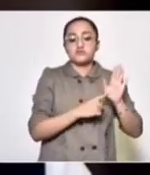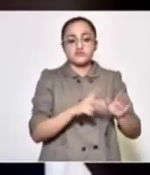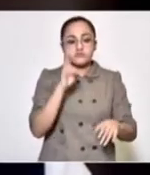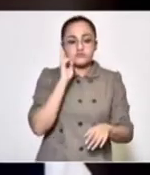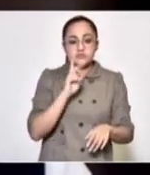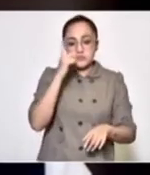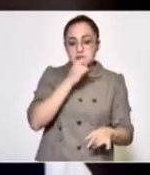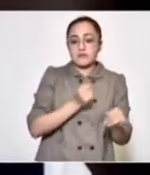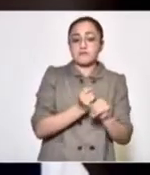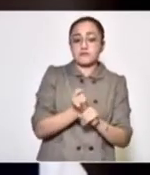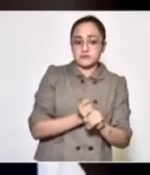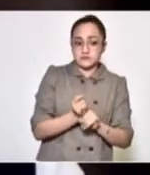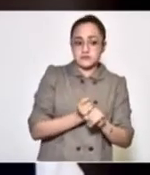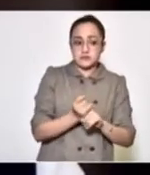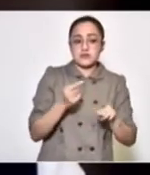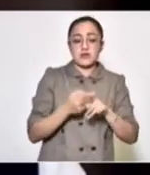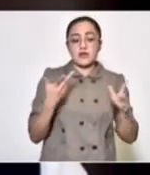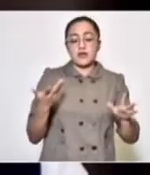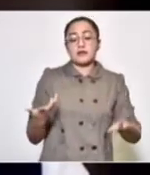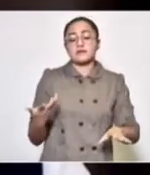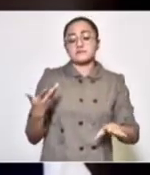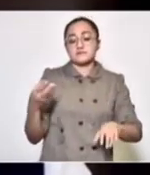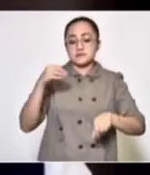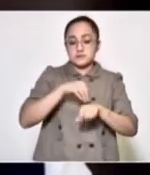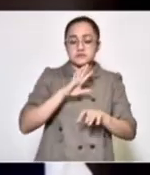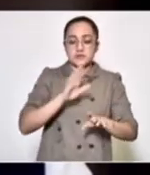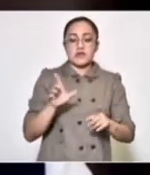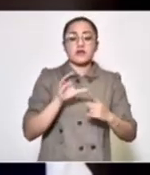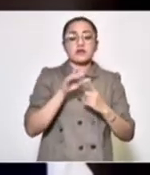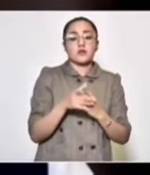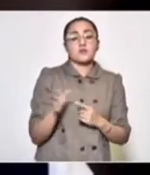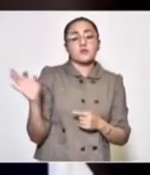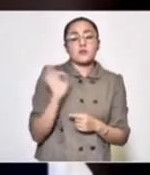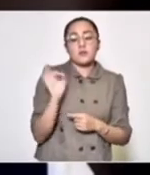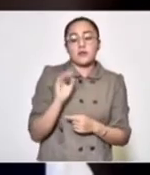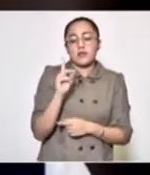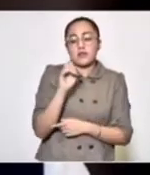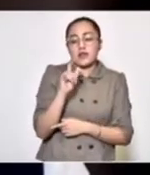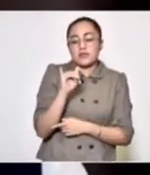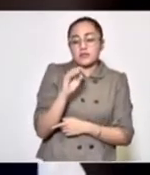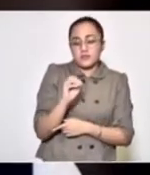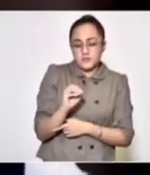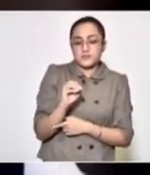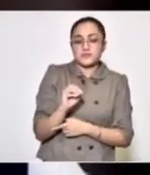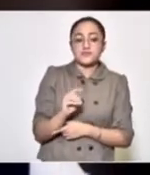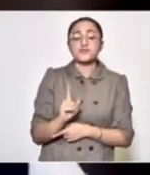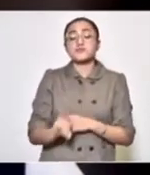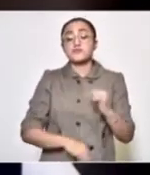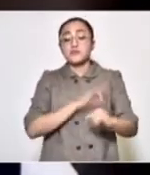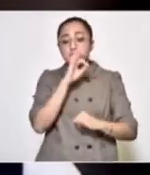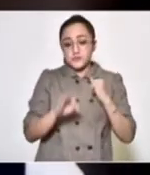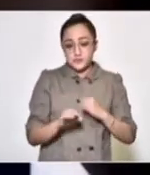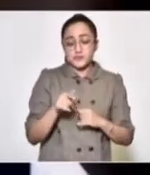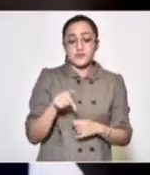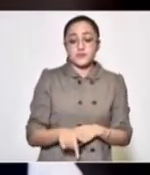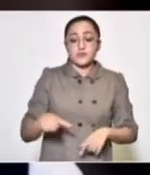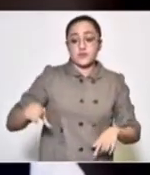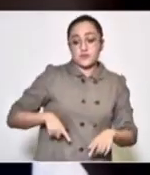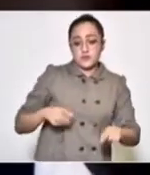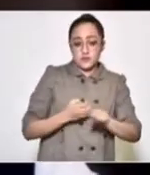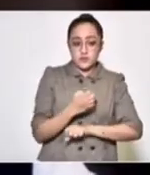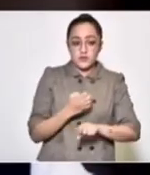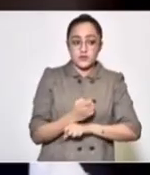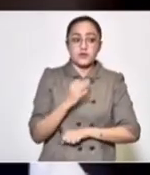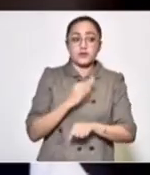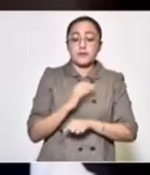las carpetas de investigación que se están integrando por la Comisión de Probables Delitos. Finalmente, señor, informar que el Gobierno del Estado